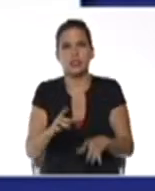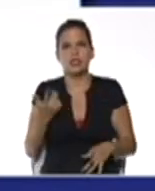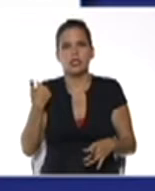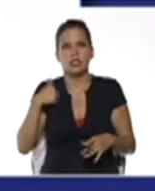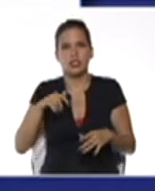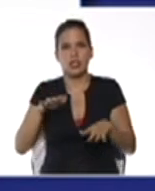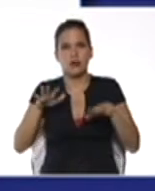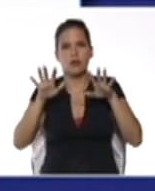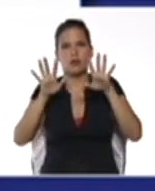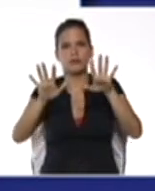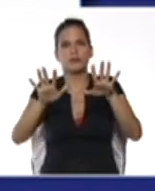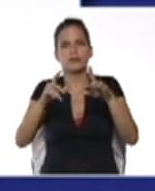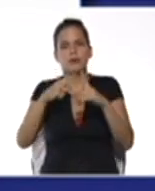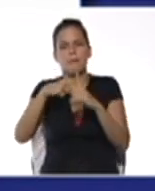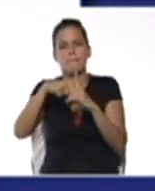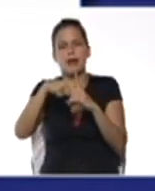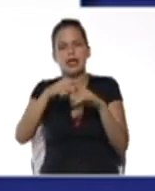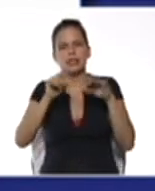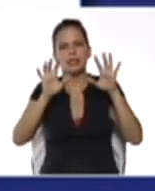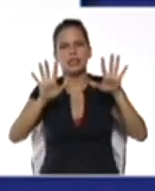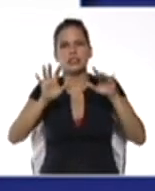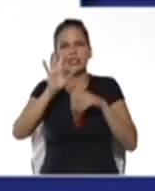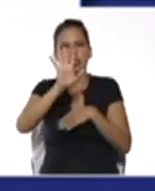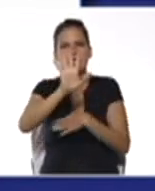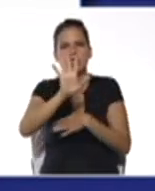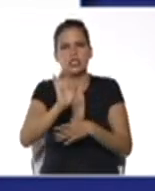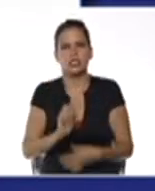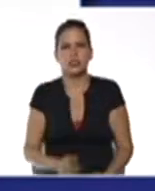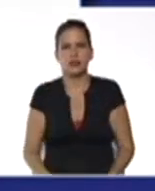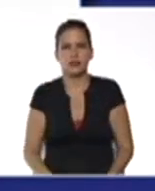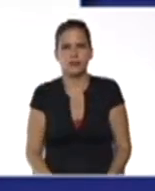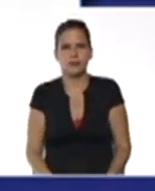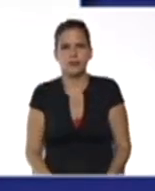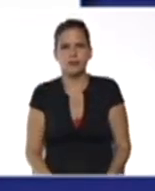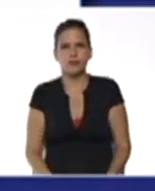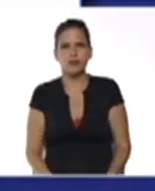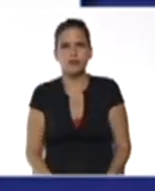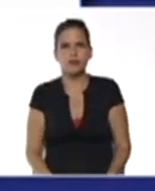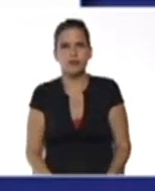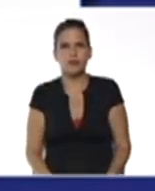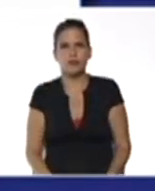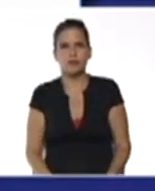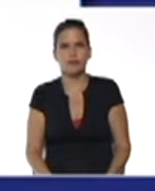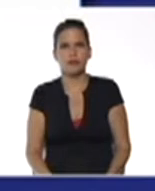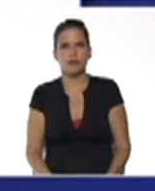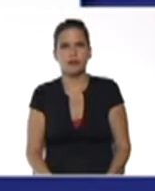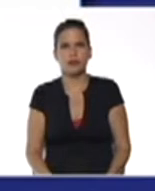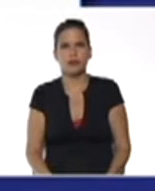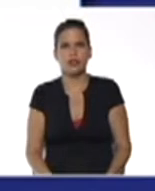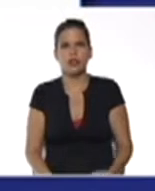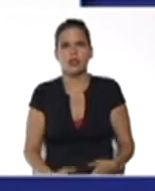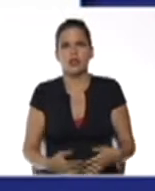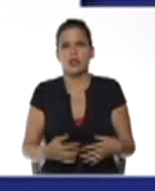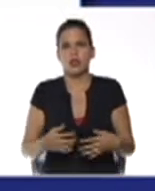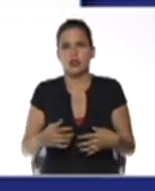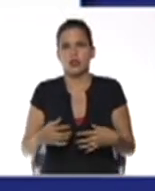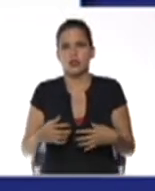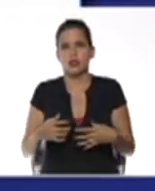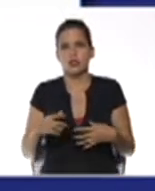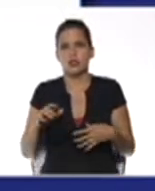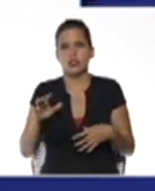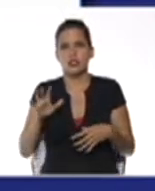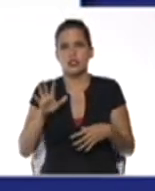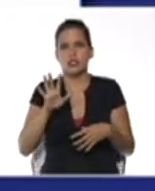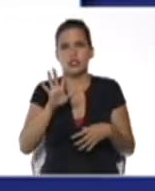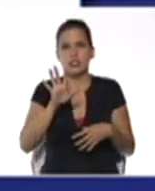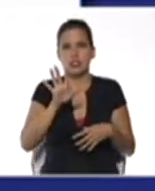en color morado. Seguimos en el orden de derecha a izquierda. Ahora multiplicamos el más 5 por el 2 por x, quedando 5 por 2x.